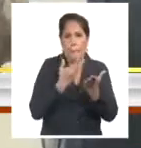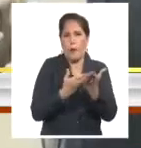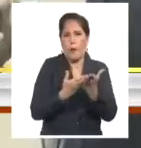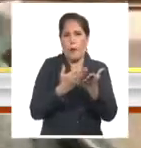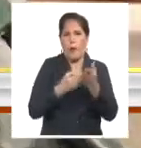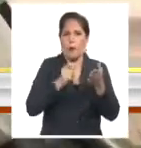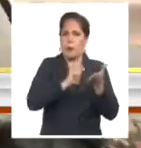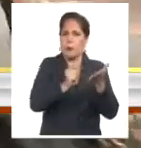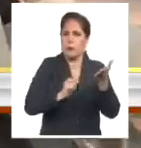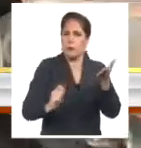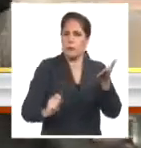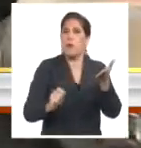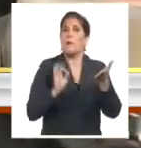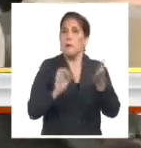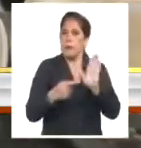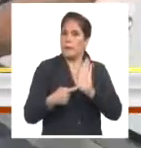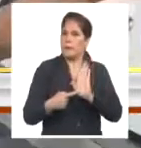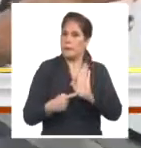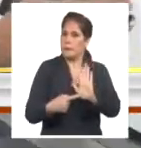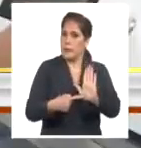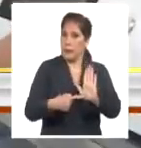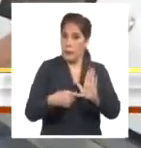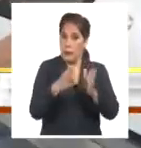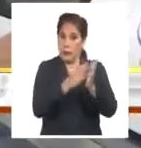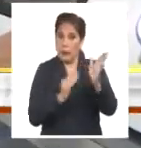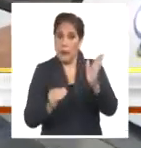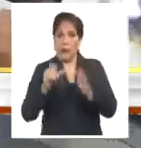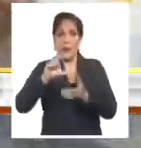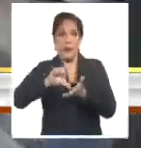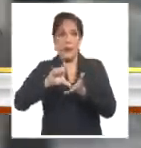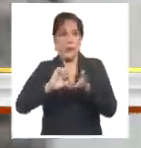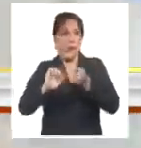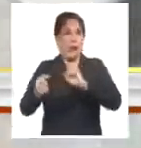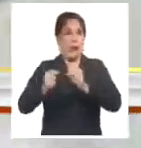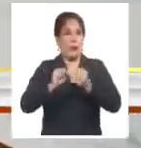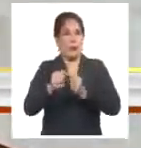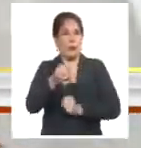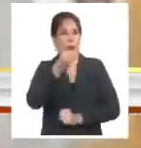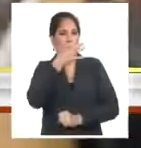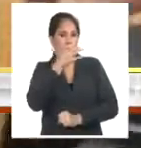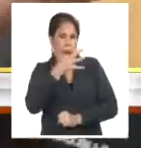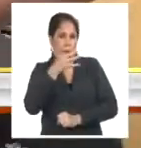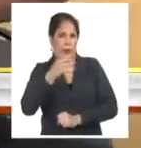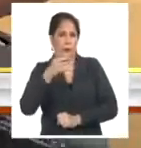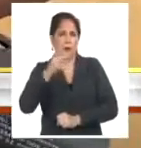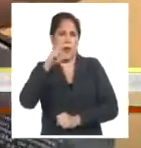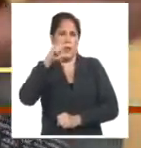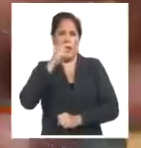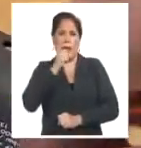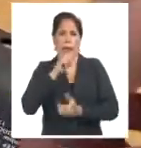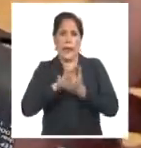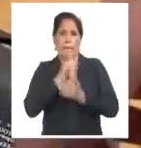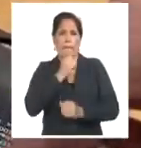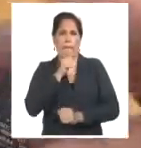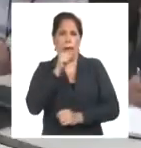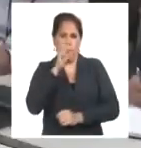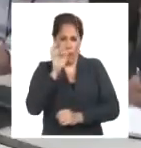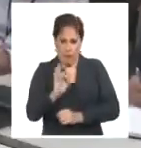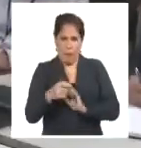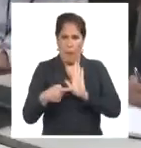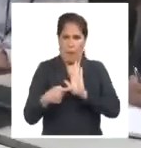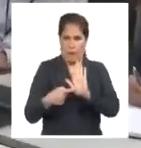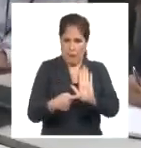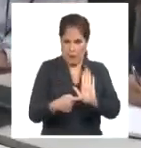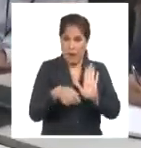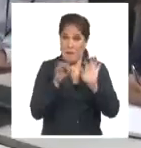documentación, para ser presentado este mes al Centro para el Control Estatal de Medicamentos, Equipos y Dispositivos Médicos, el SECMEC,